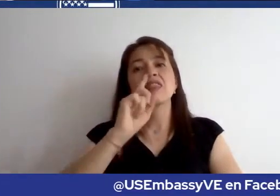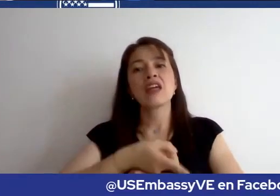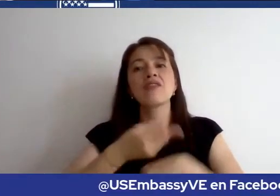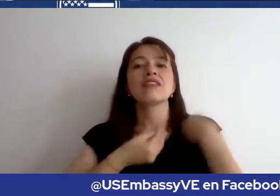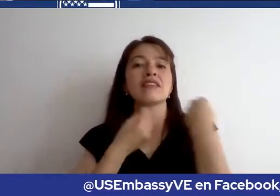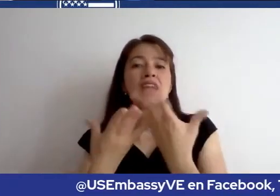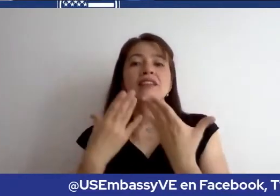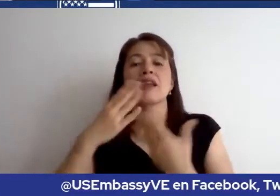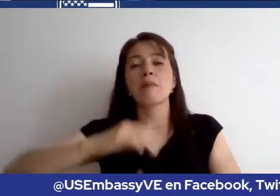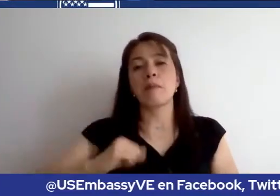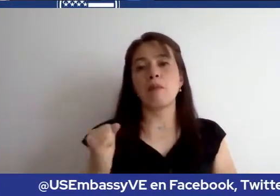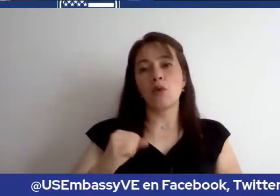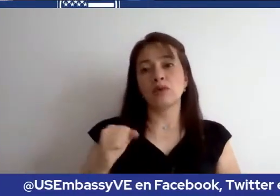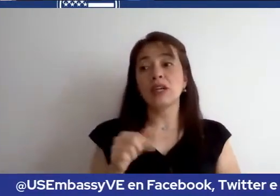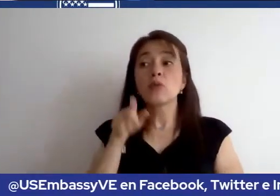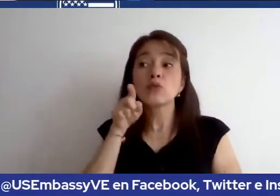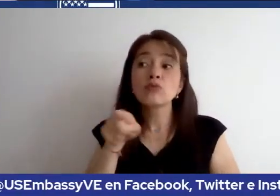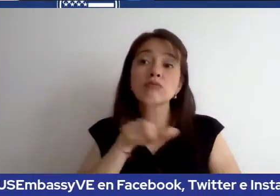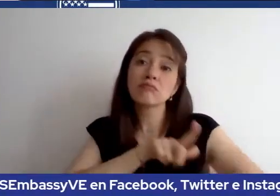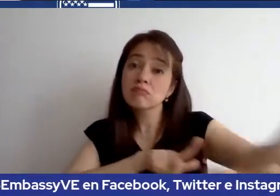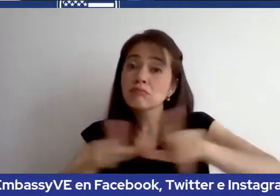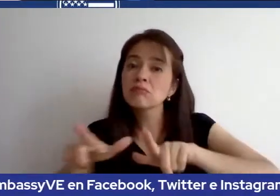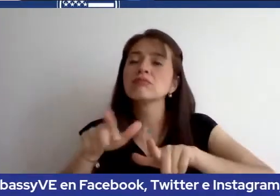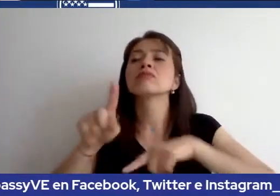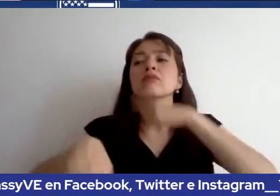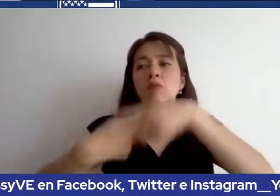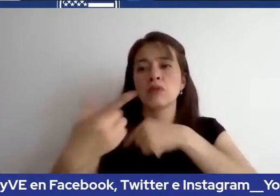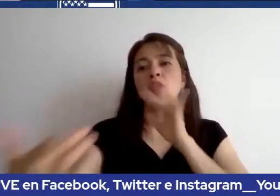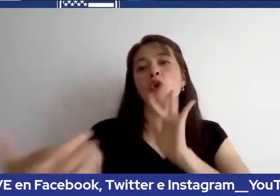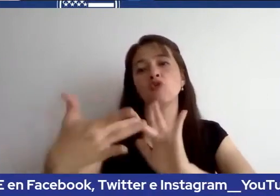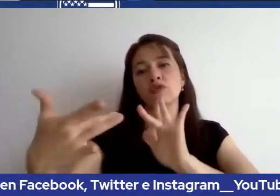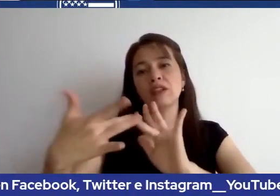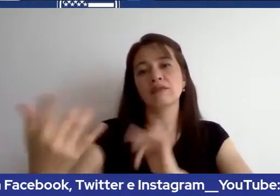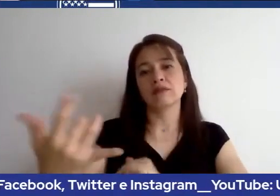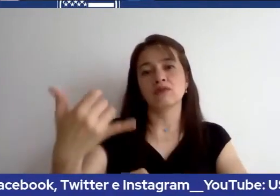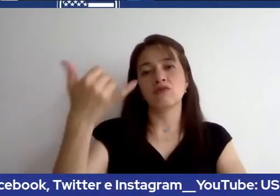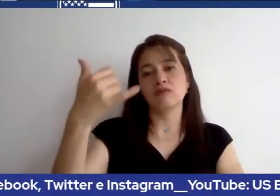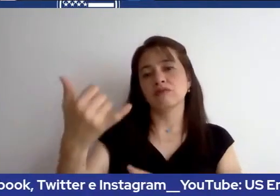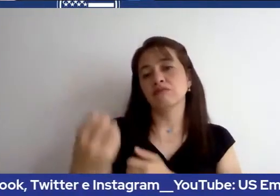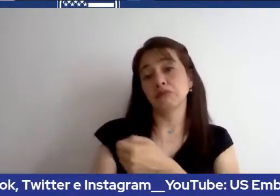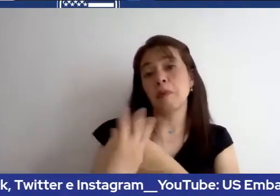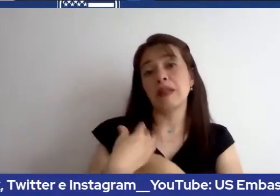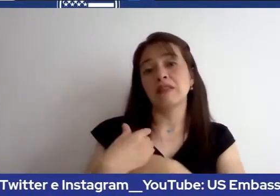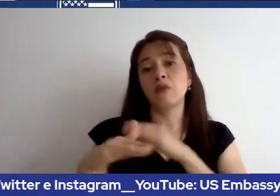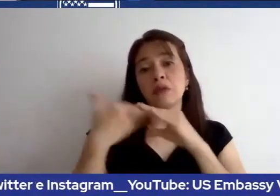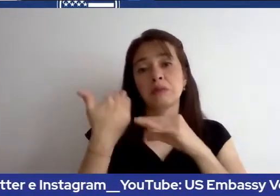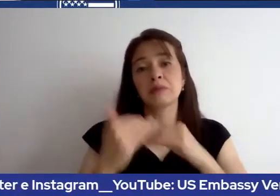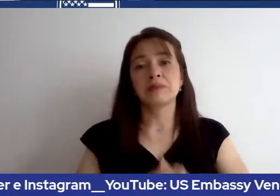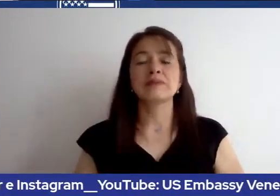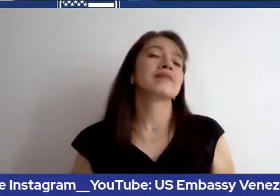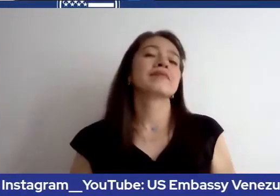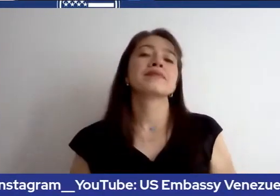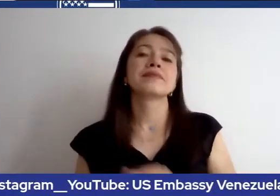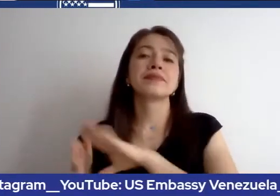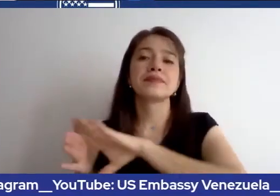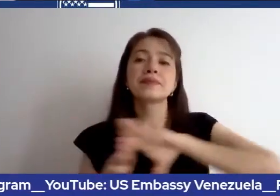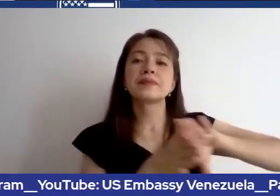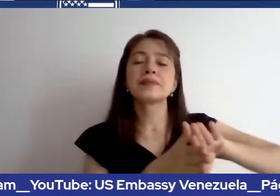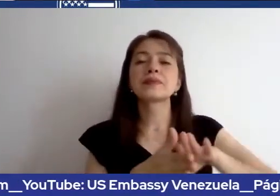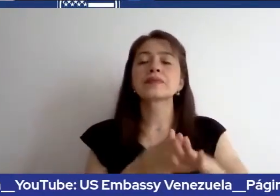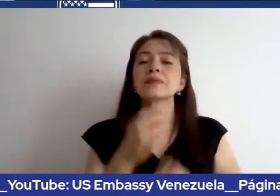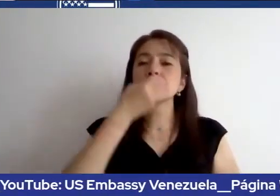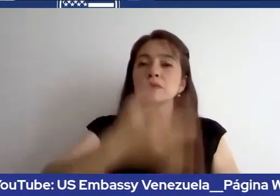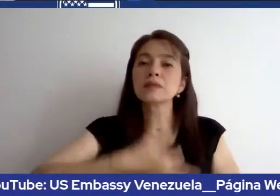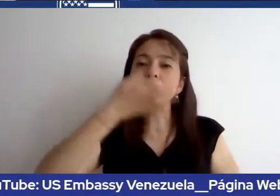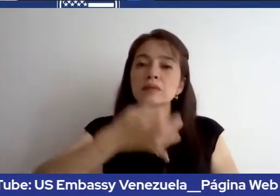ok muy bien a rosana silva martino dice buenas tardes se puede